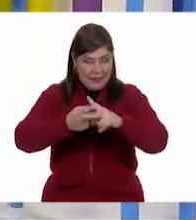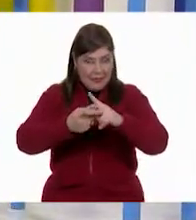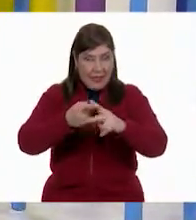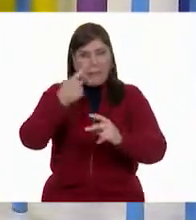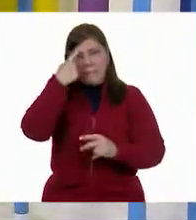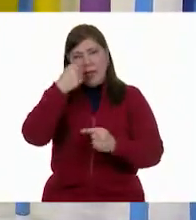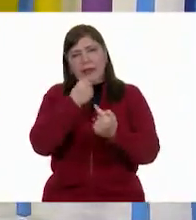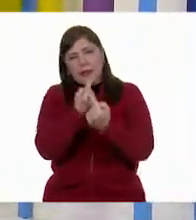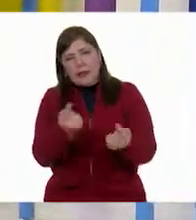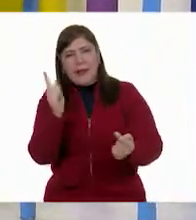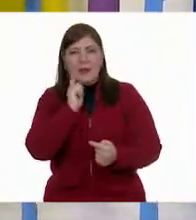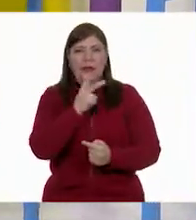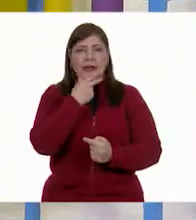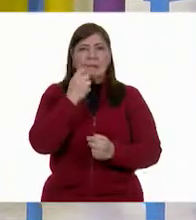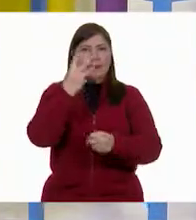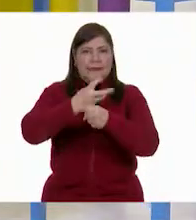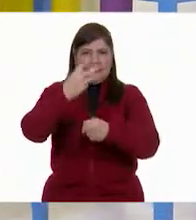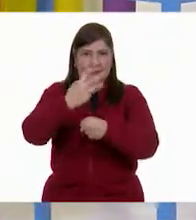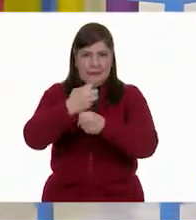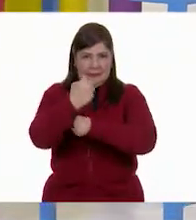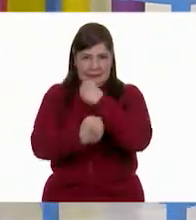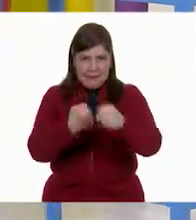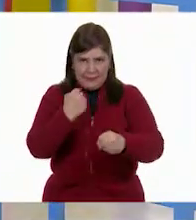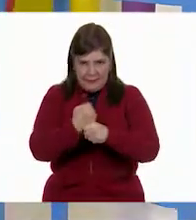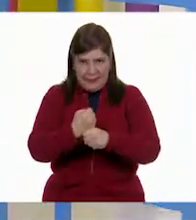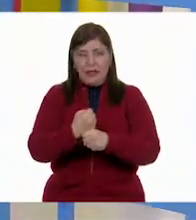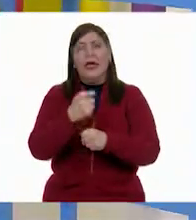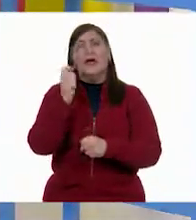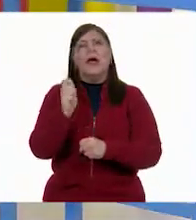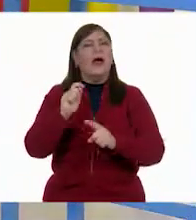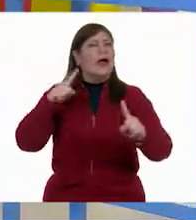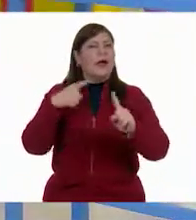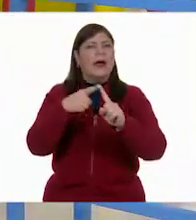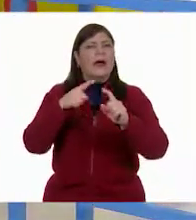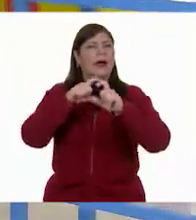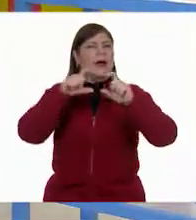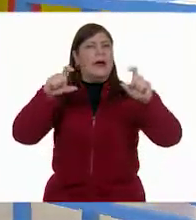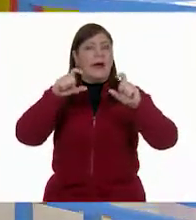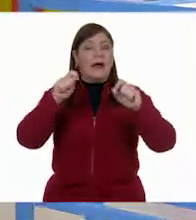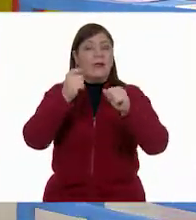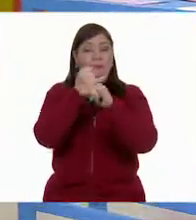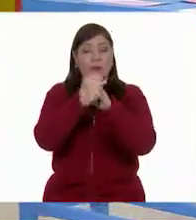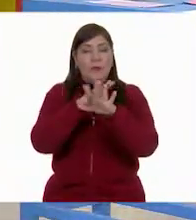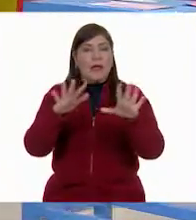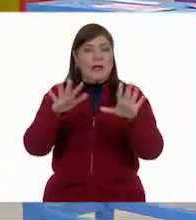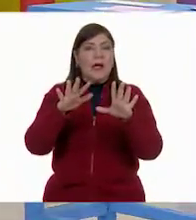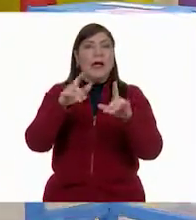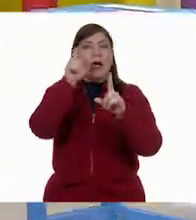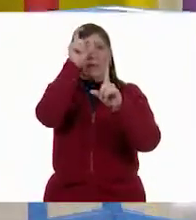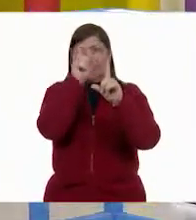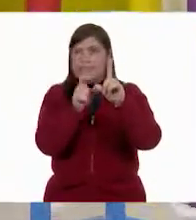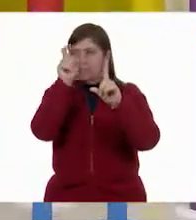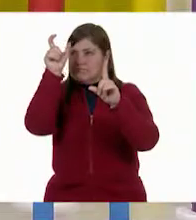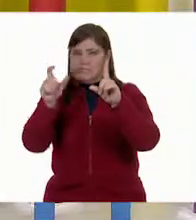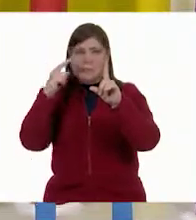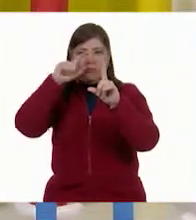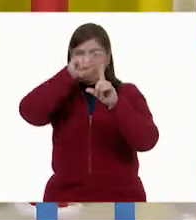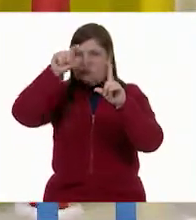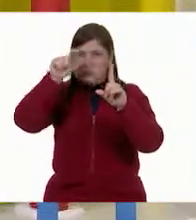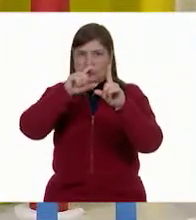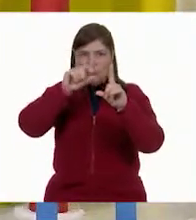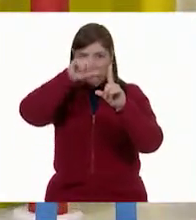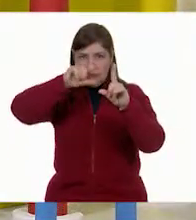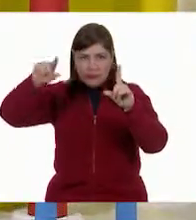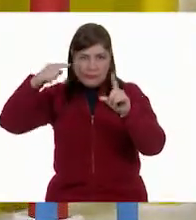para niñas y para niños de tercer grado de primaria que lleva por título Información en gráfica de barras. Y para